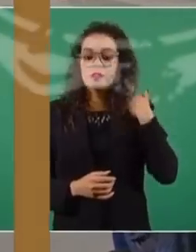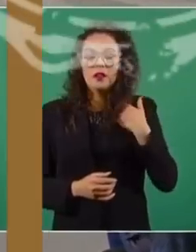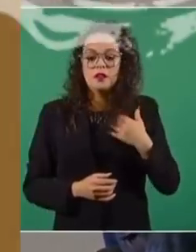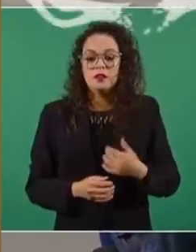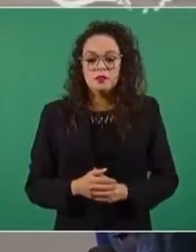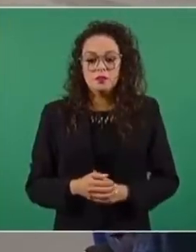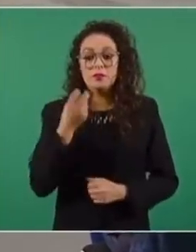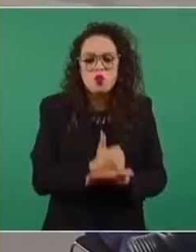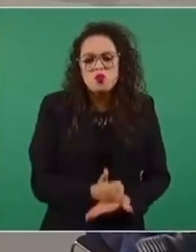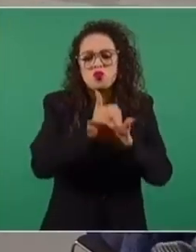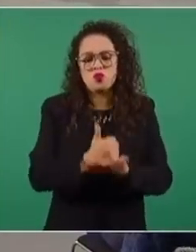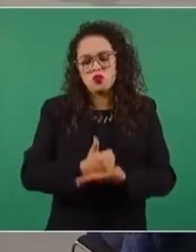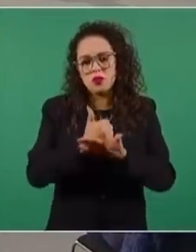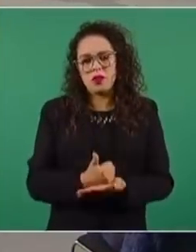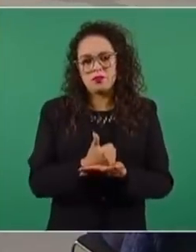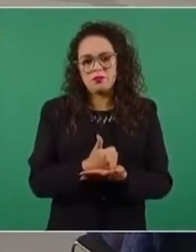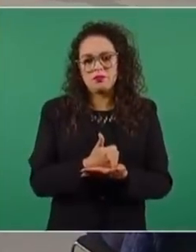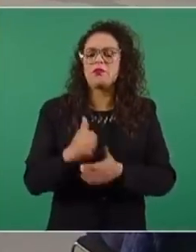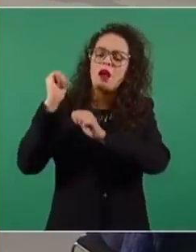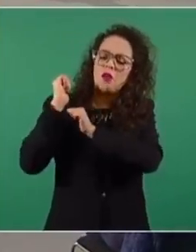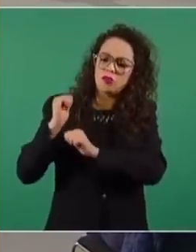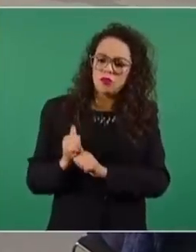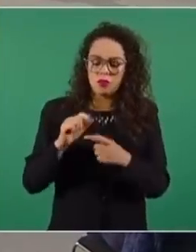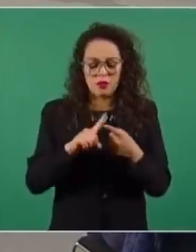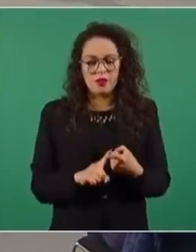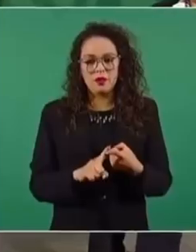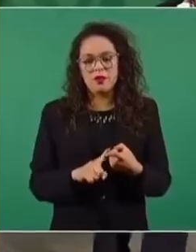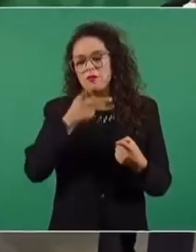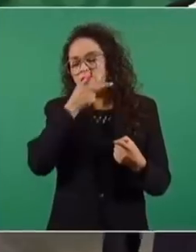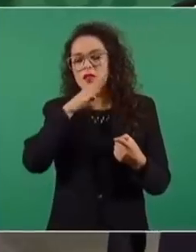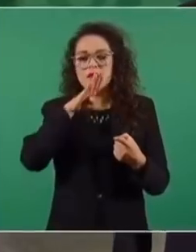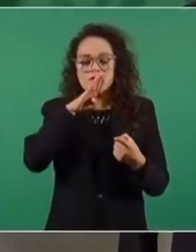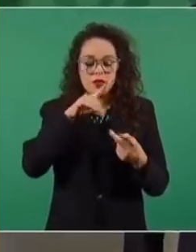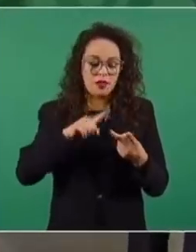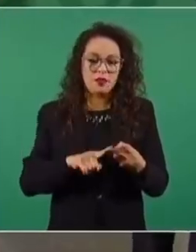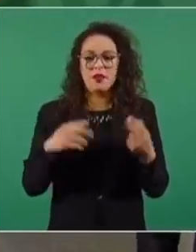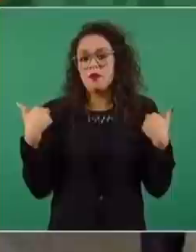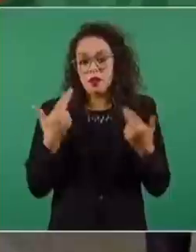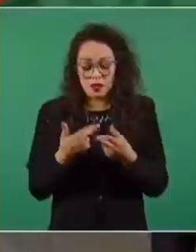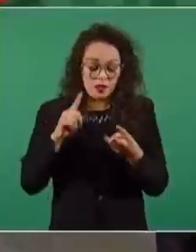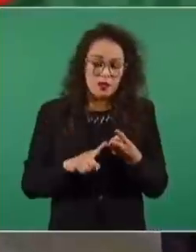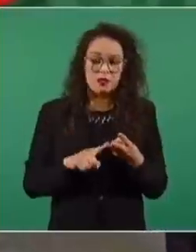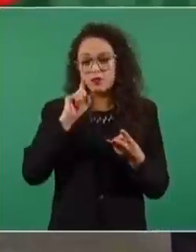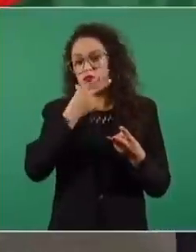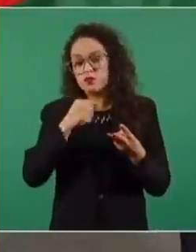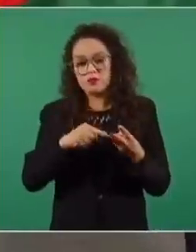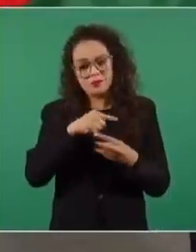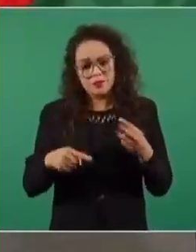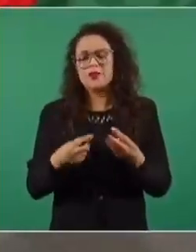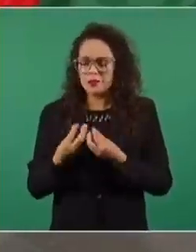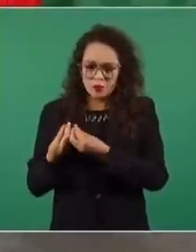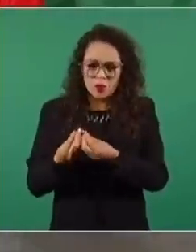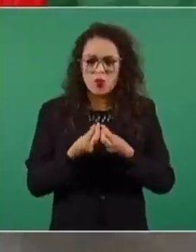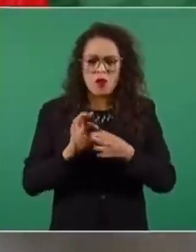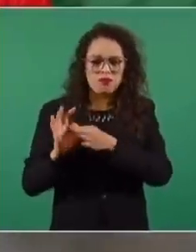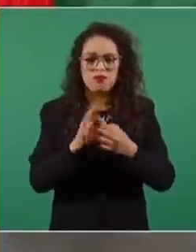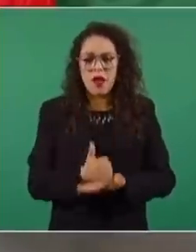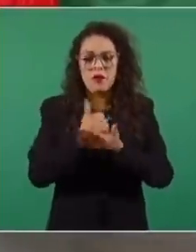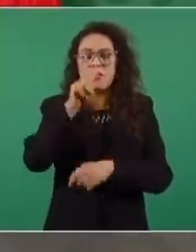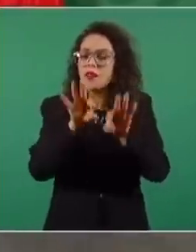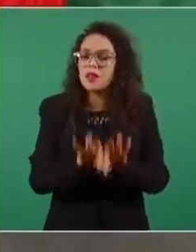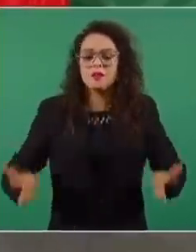Vamos todos a ayudar, autoridades, padres, madres de familia, maestras, maestros, vamos a ayudar. Es importante